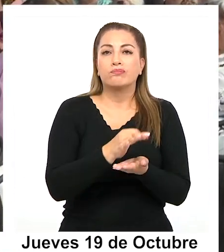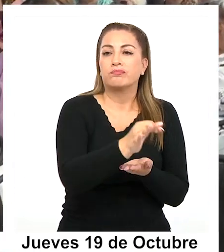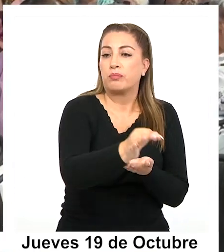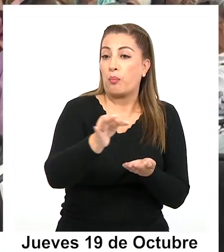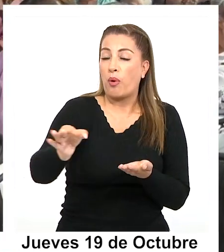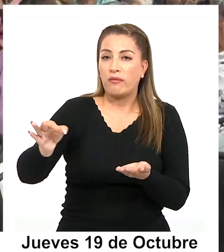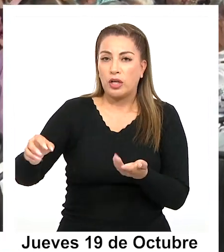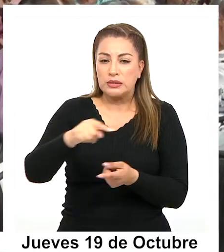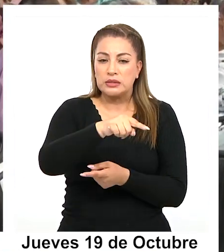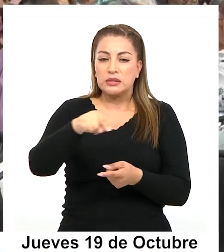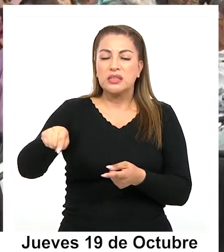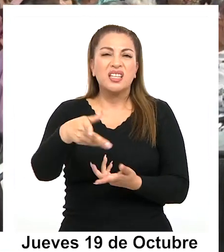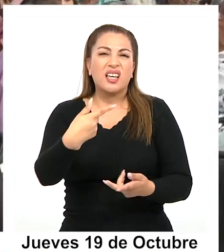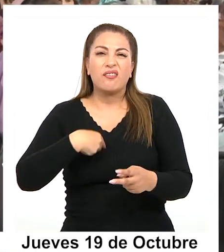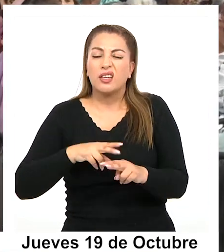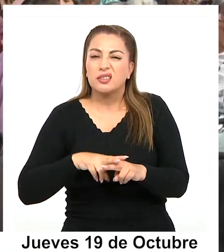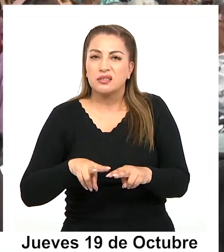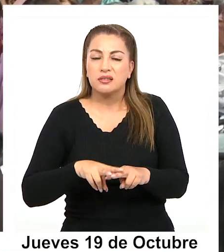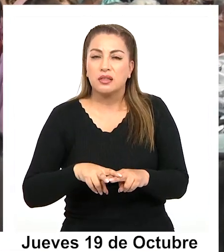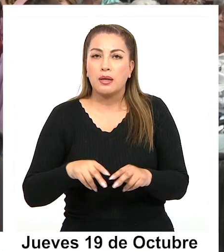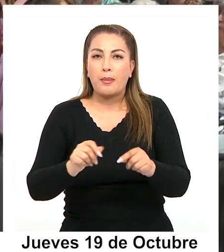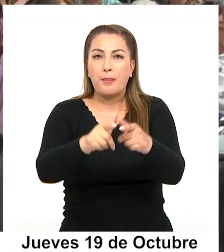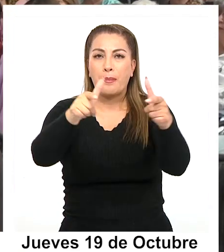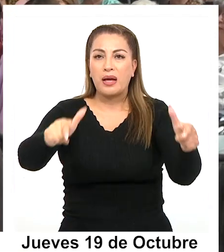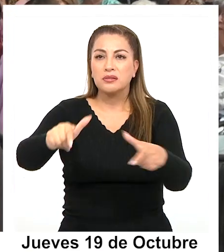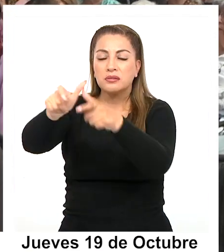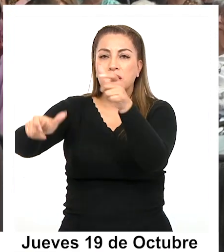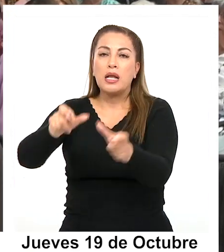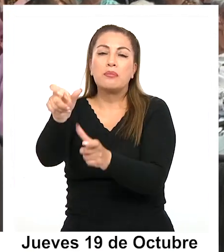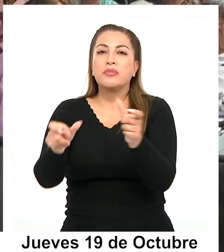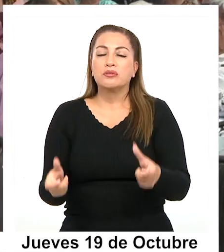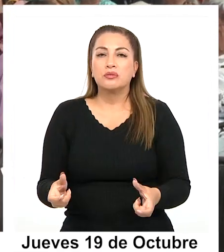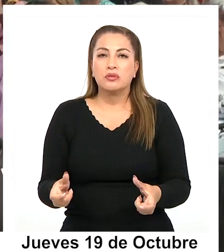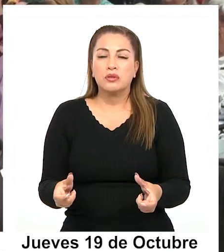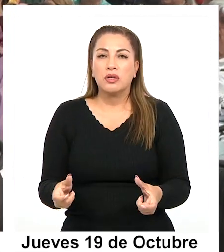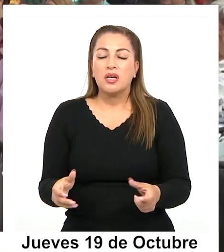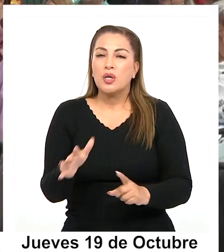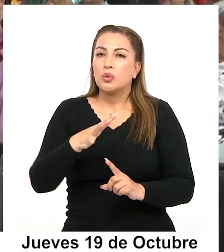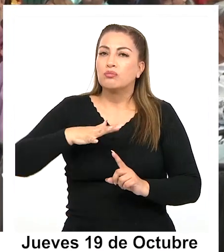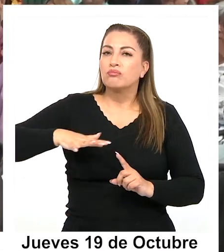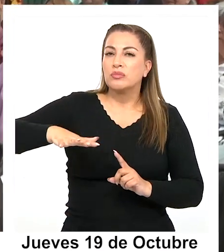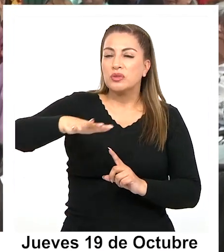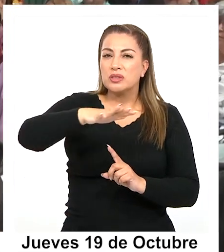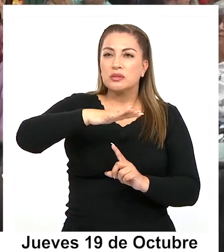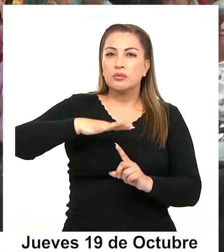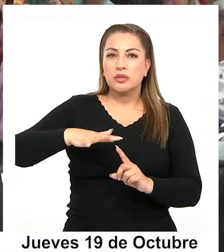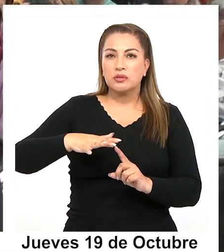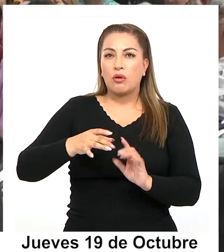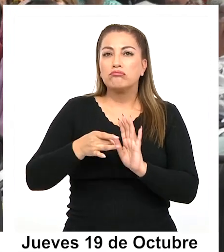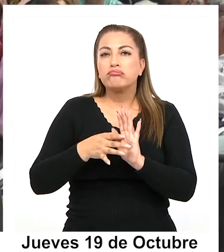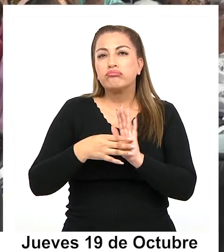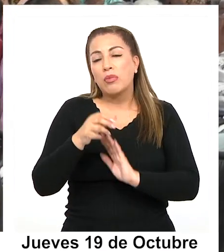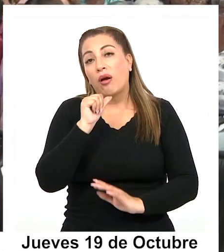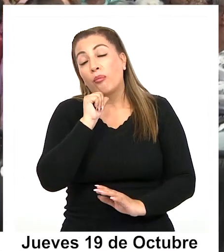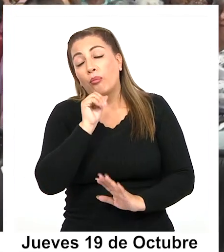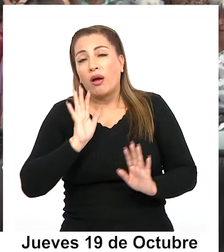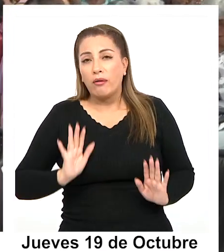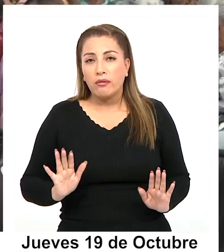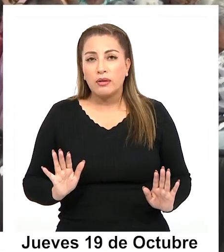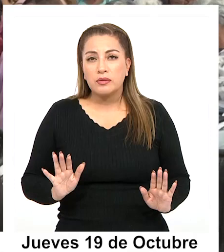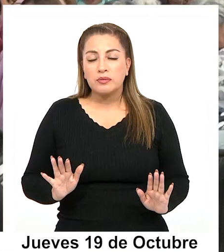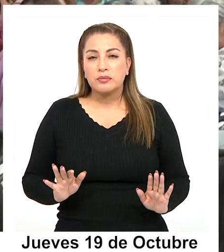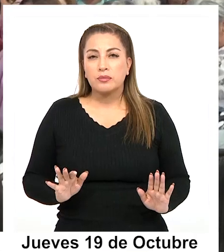que busca también ampliar la cobertura a personas que se encuentren en una situación de vulnerabilidad, por decirlo así,